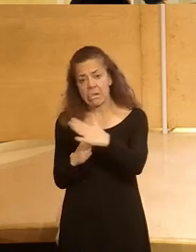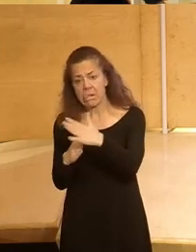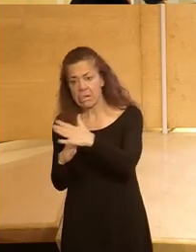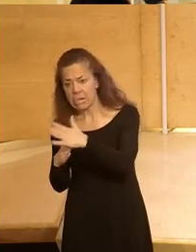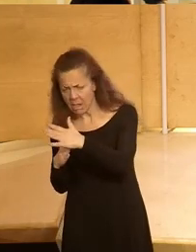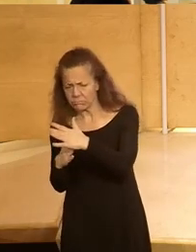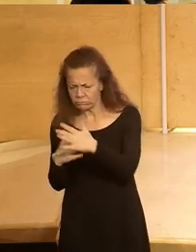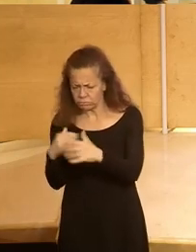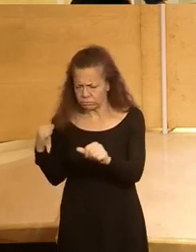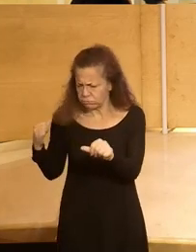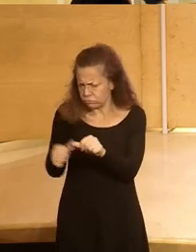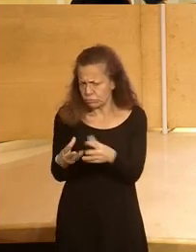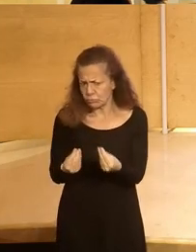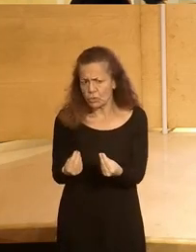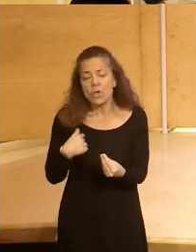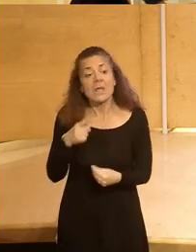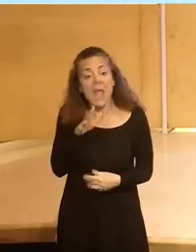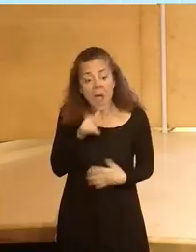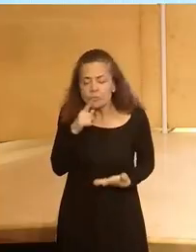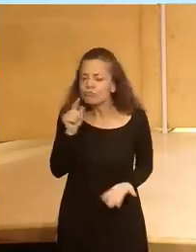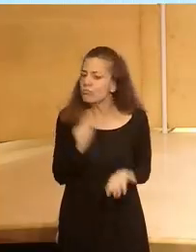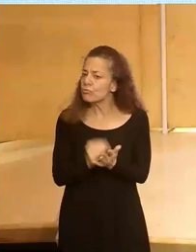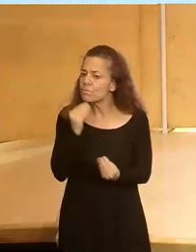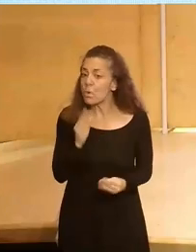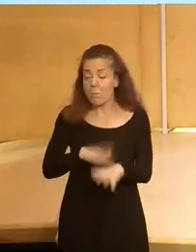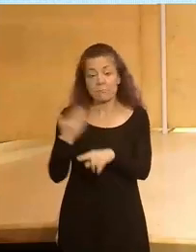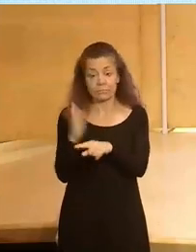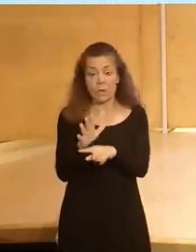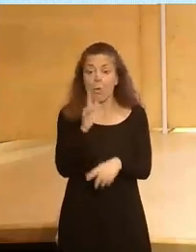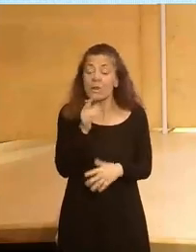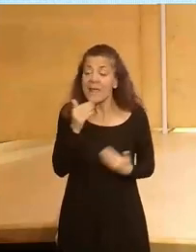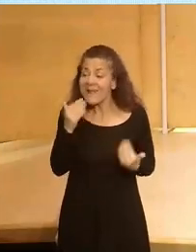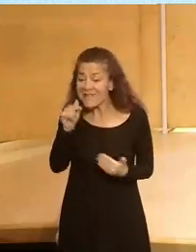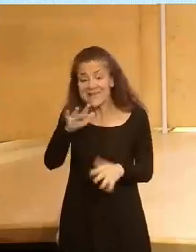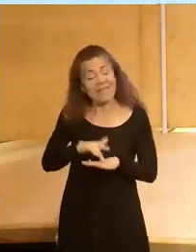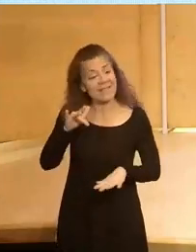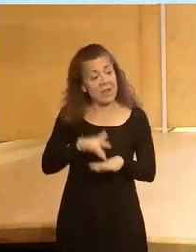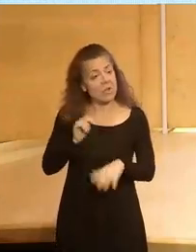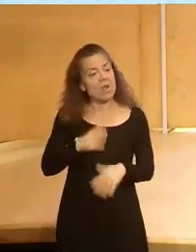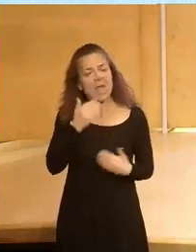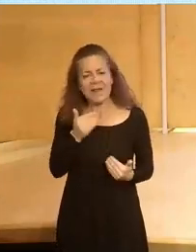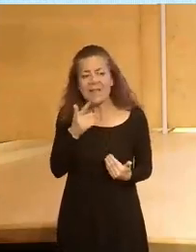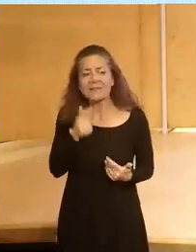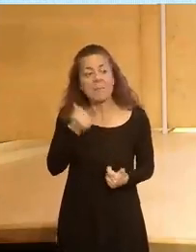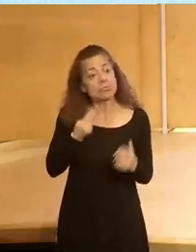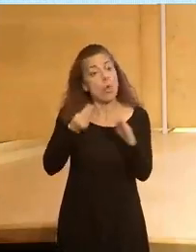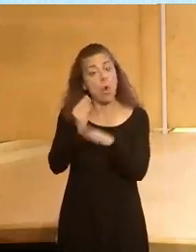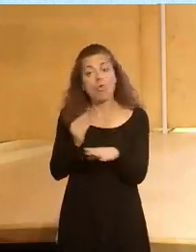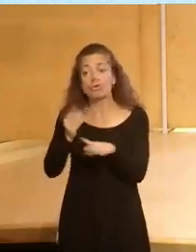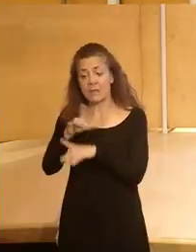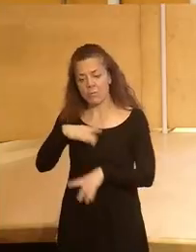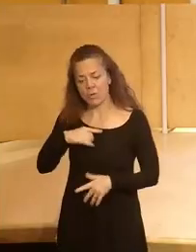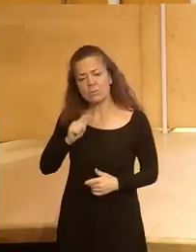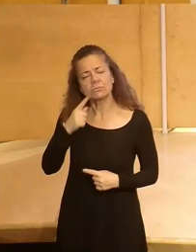varias décadas y yo creo que ahora también es un buen momento para plantearlo porque al final gracias a la digitalización gracias al aumento de productividad pues